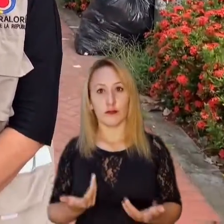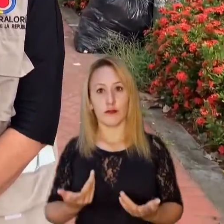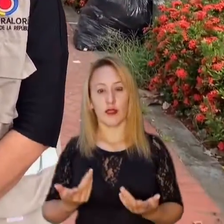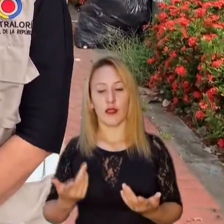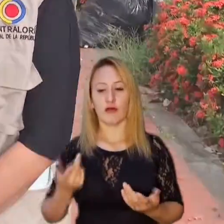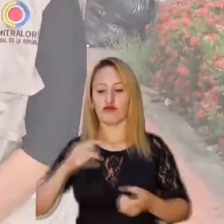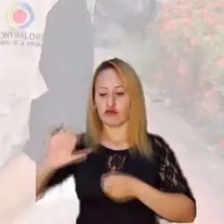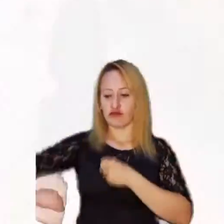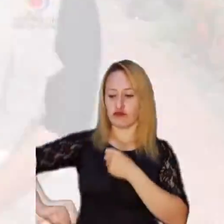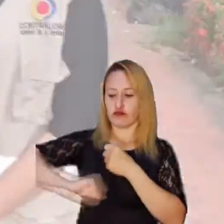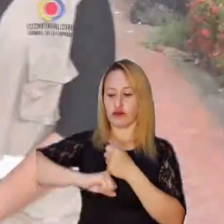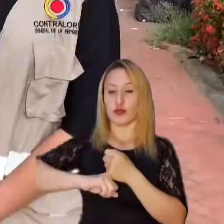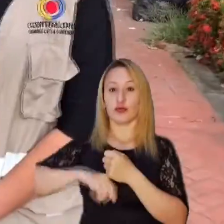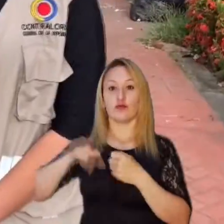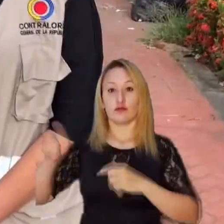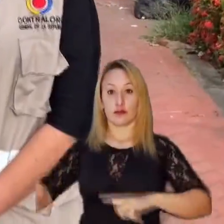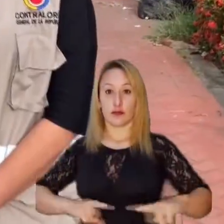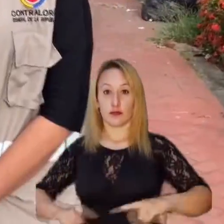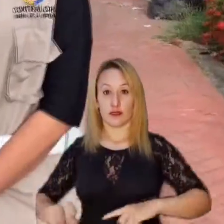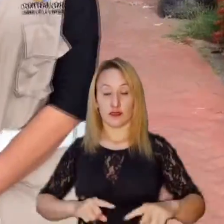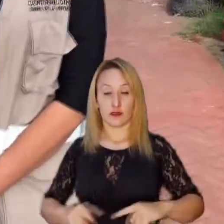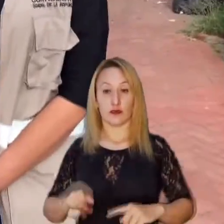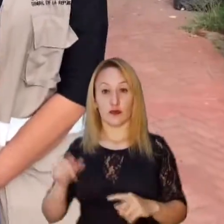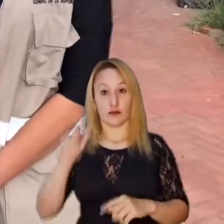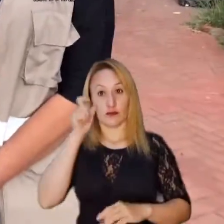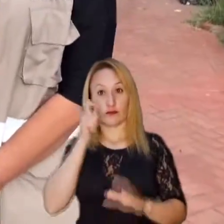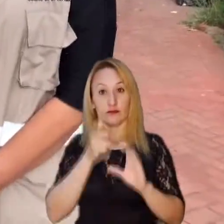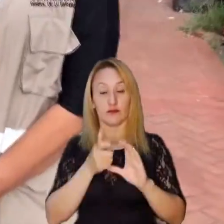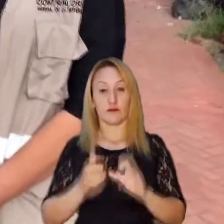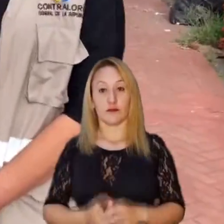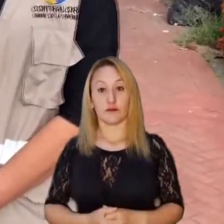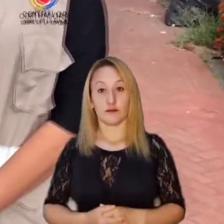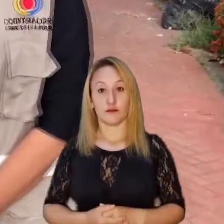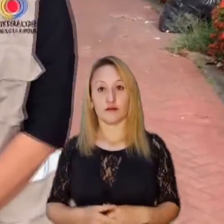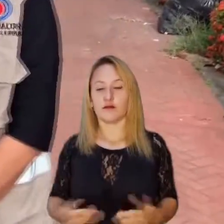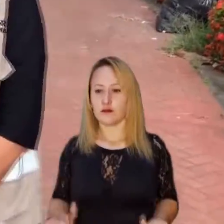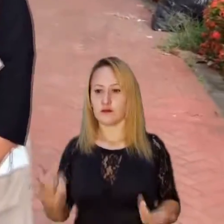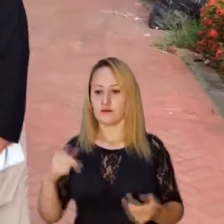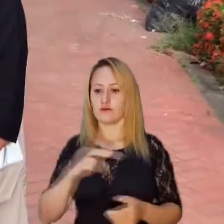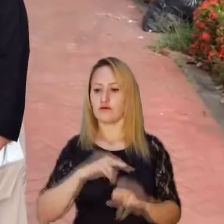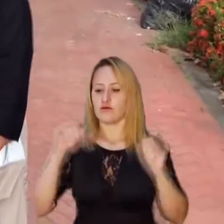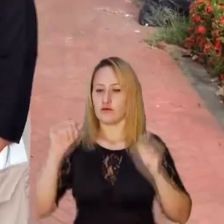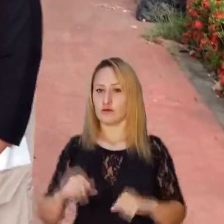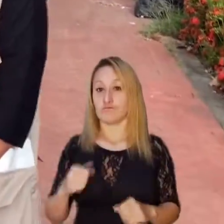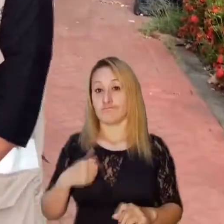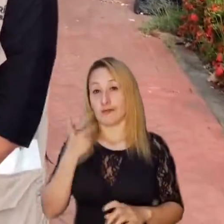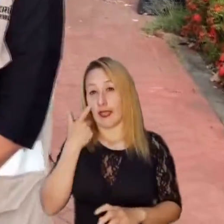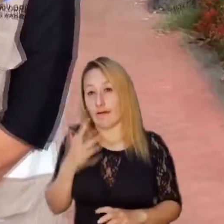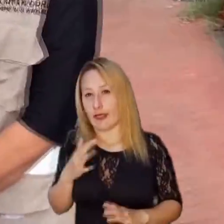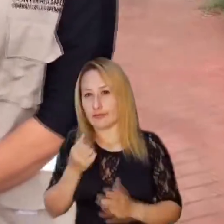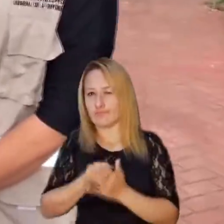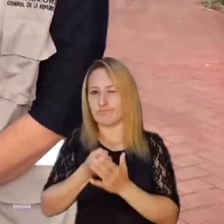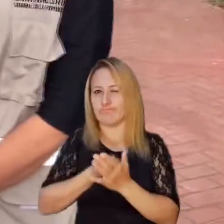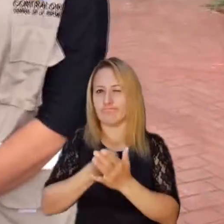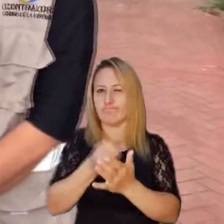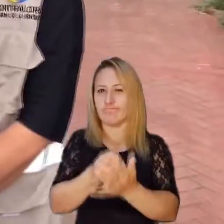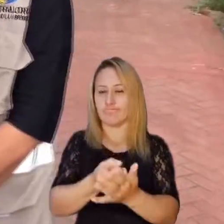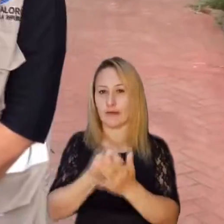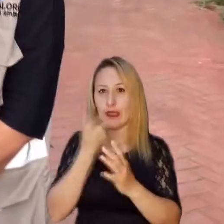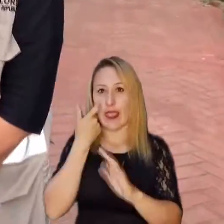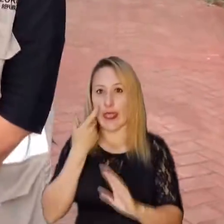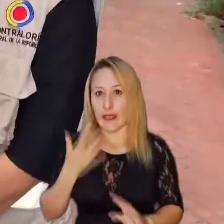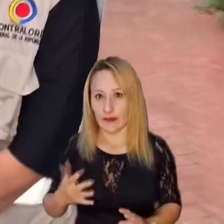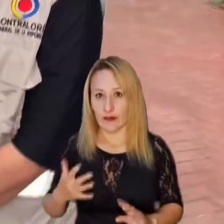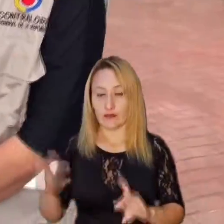con problemas de discapacidad. Me ha parecido interesante saber de que tenemos un respaldo de las administraciones, como es la